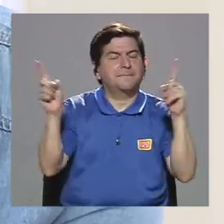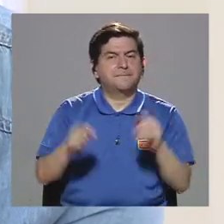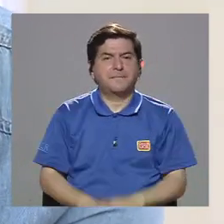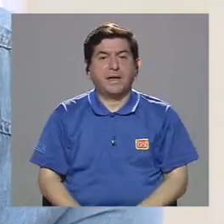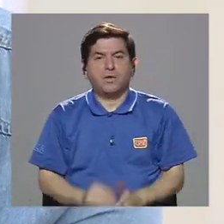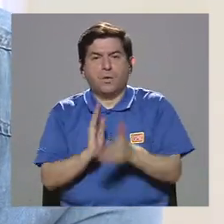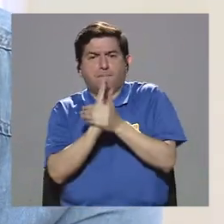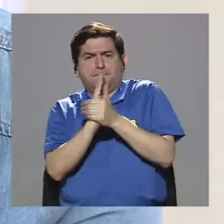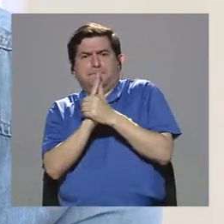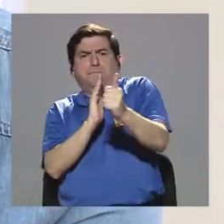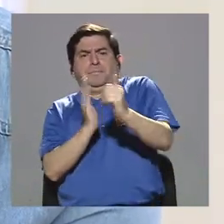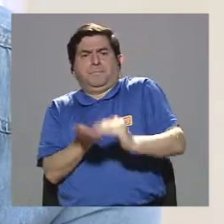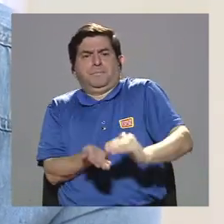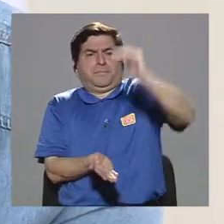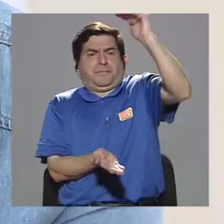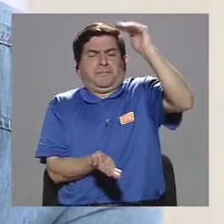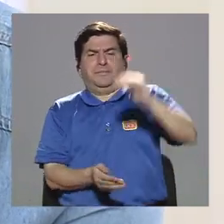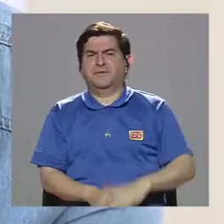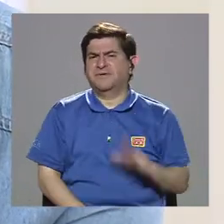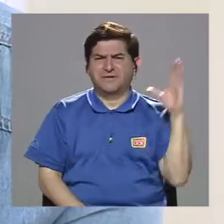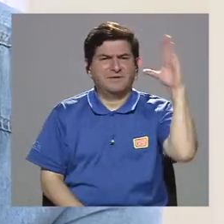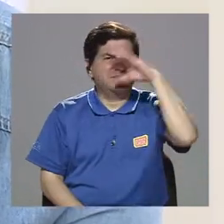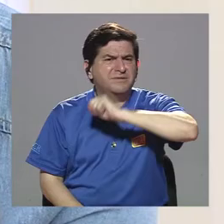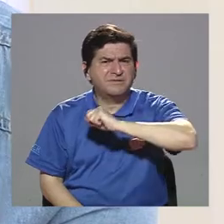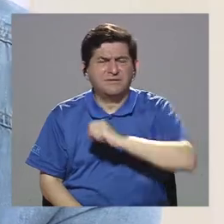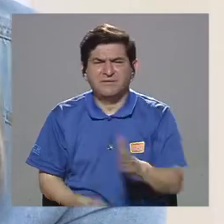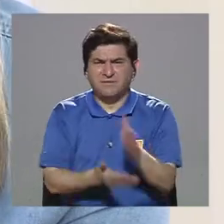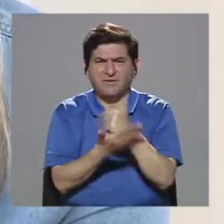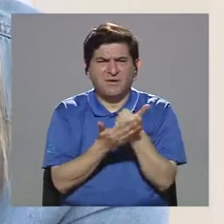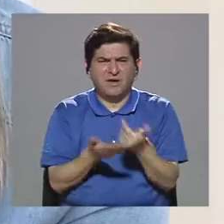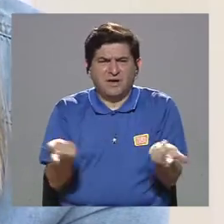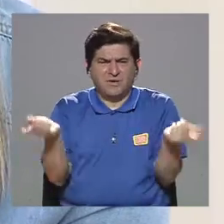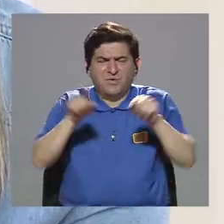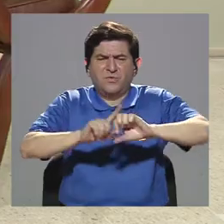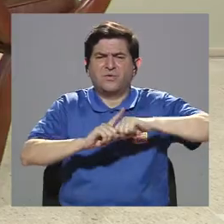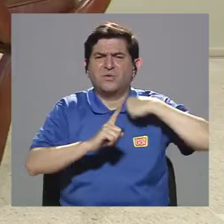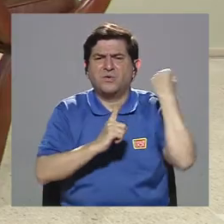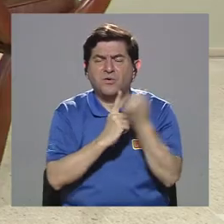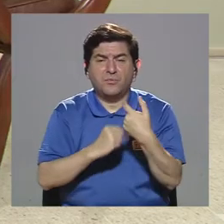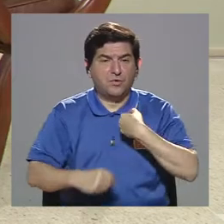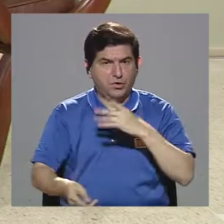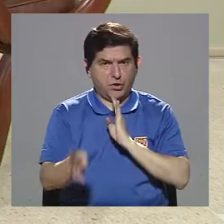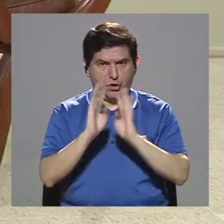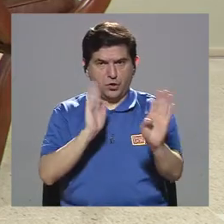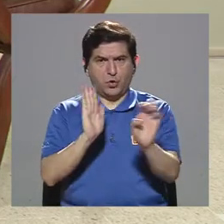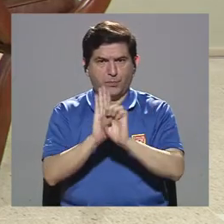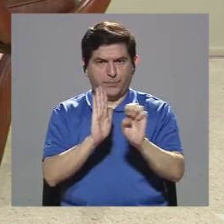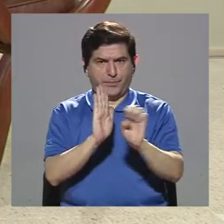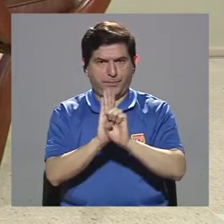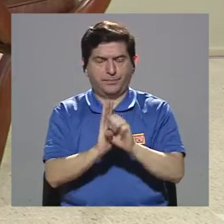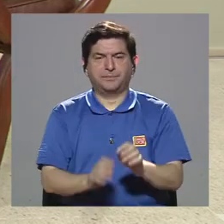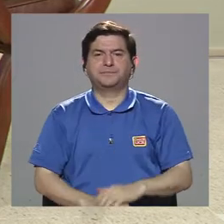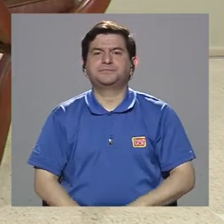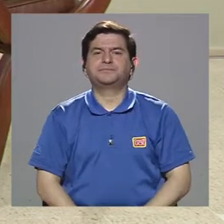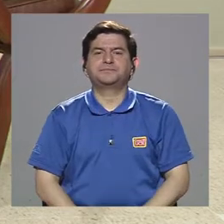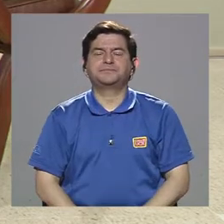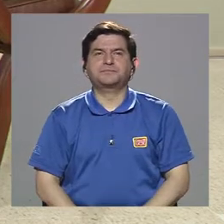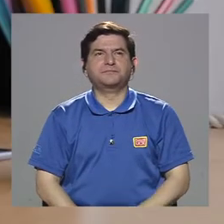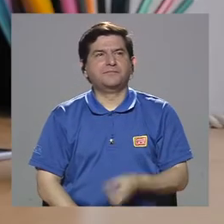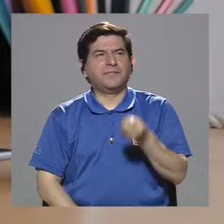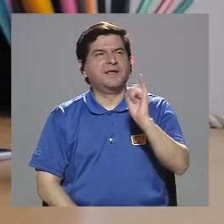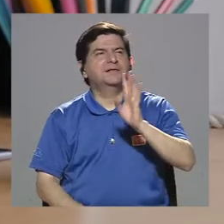exponencian y que incluso ni siquiera nos damos cuenta de cómo algo podía ser así. Y te estoy hablando, por ejemplo, si